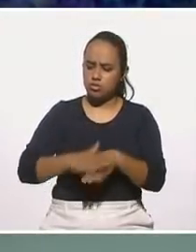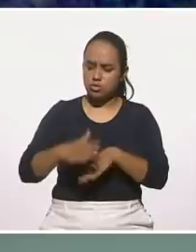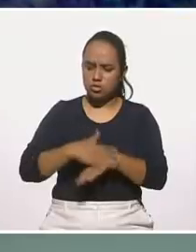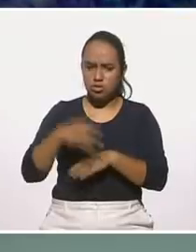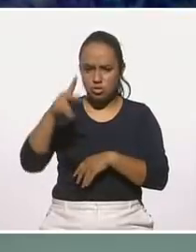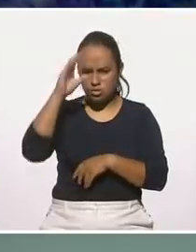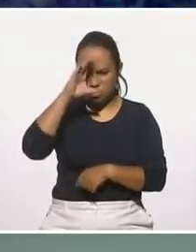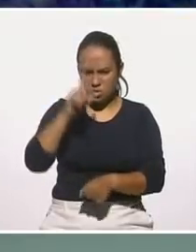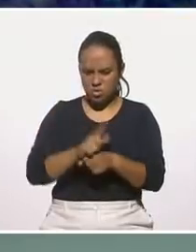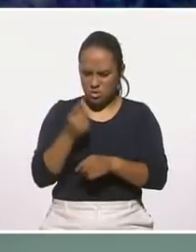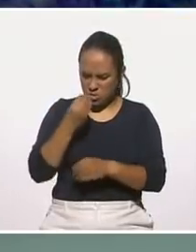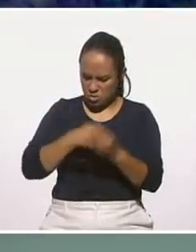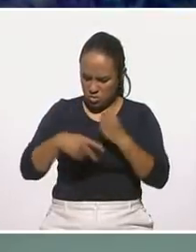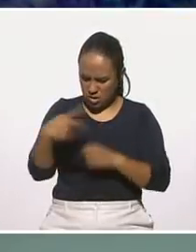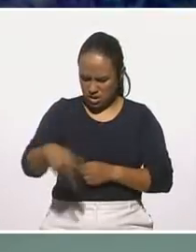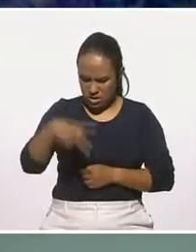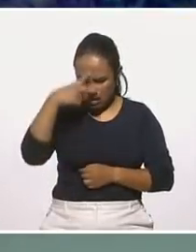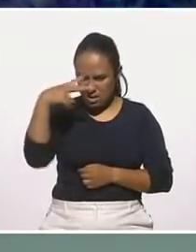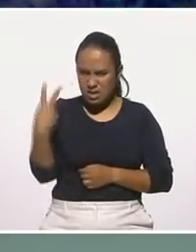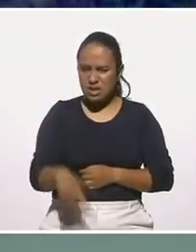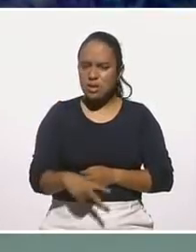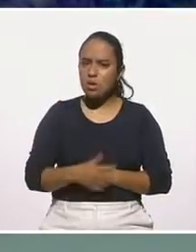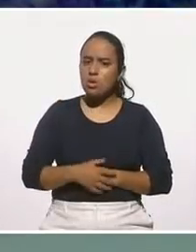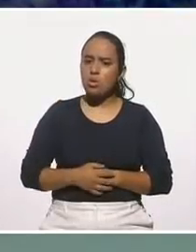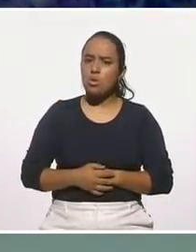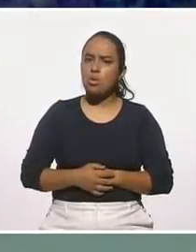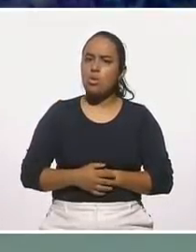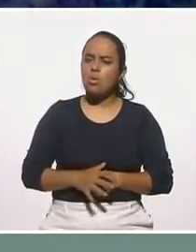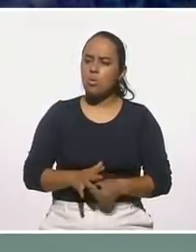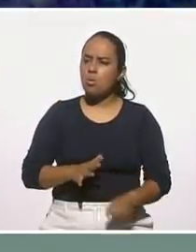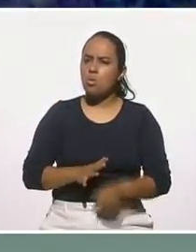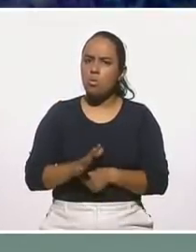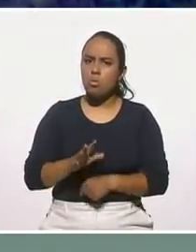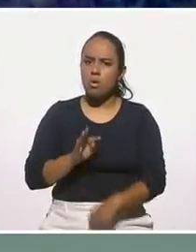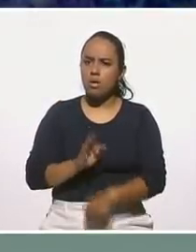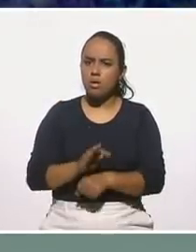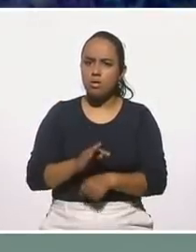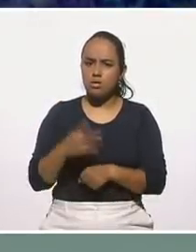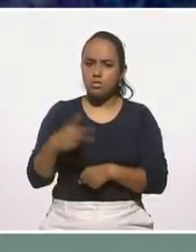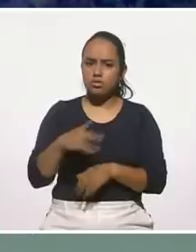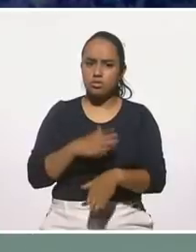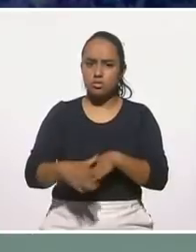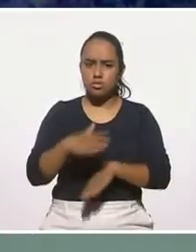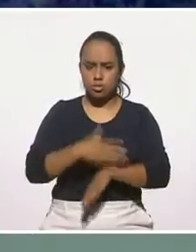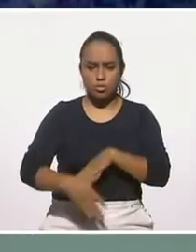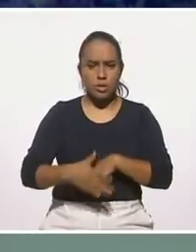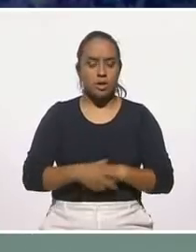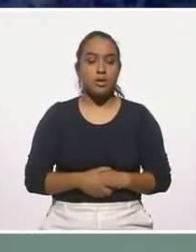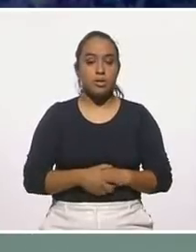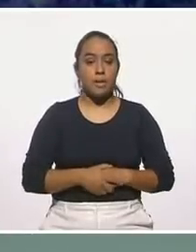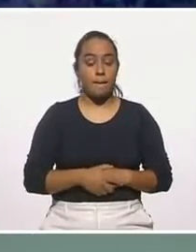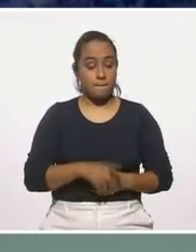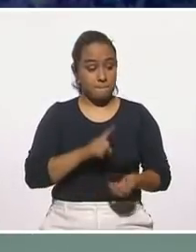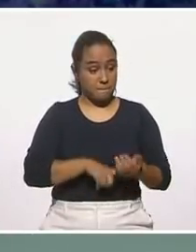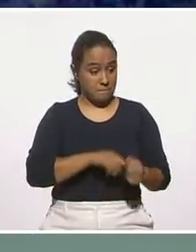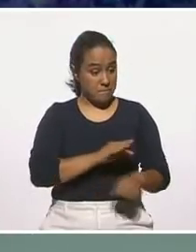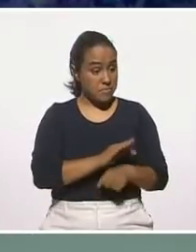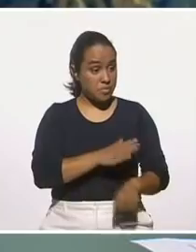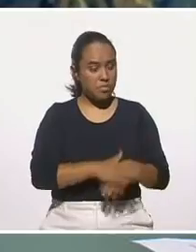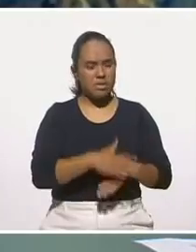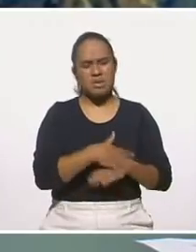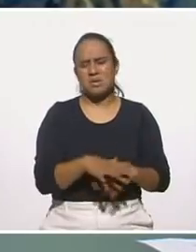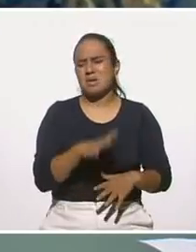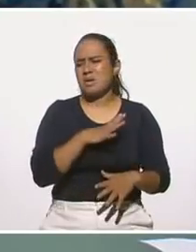cultura de alimento mexicano. ¿Cuáles entonces son los beneficios del nopal, Estela? Los beneficios del nopal son